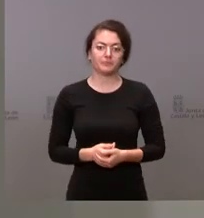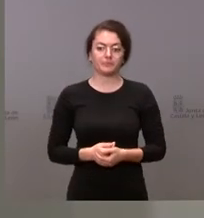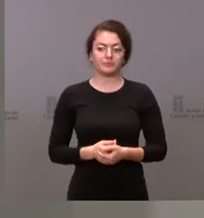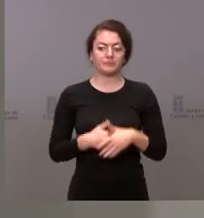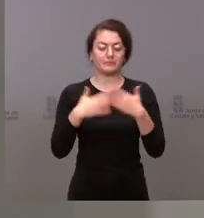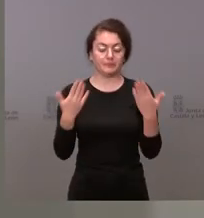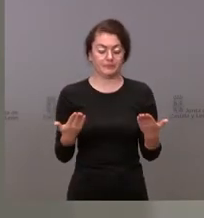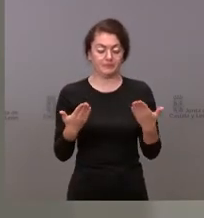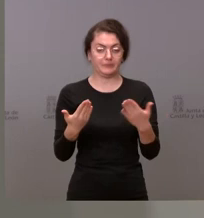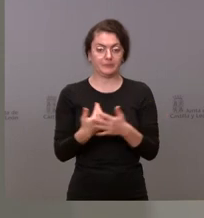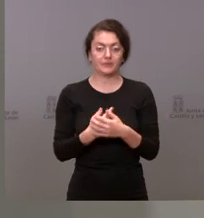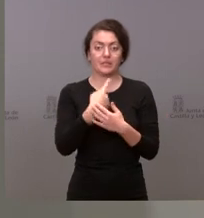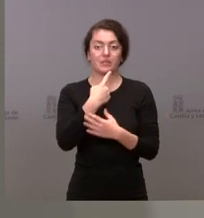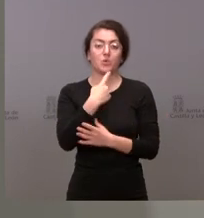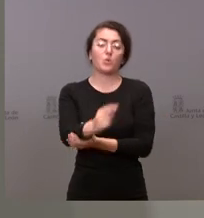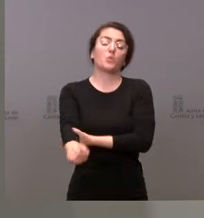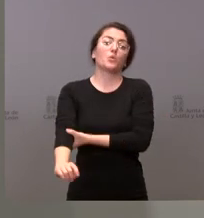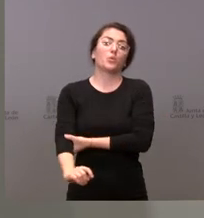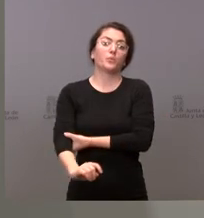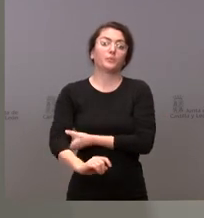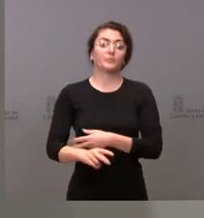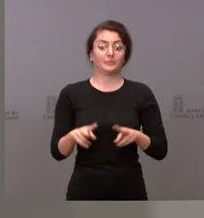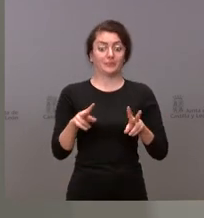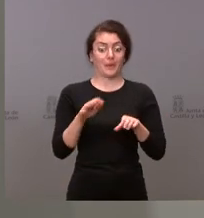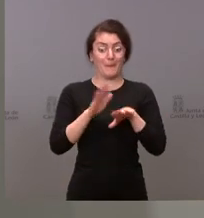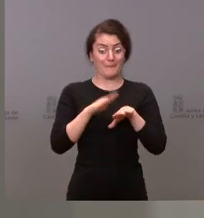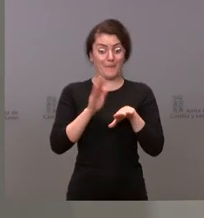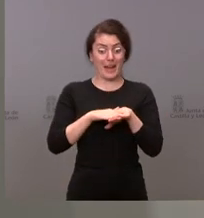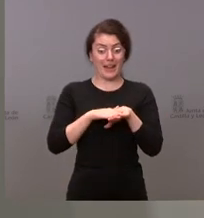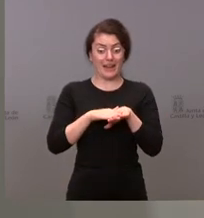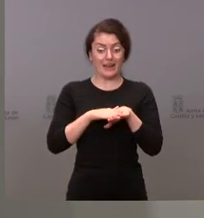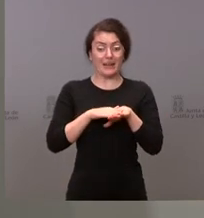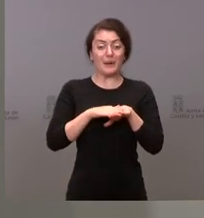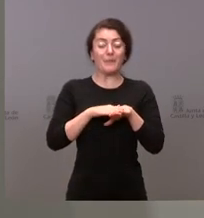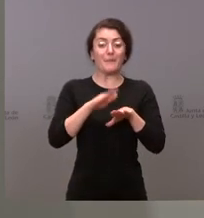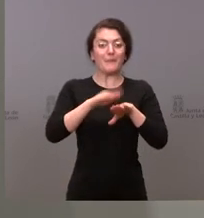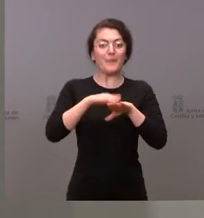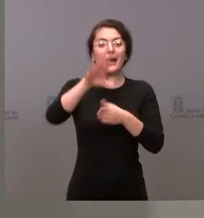he de decirle que la mejor manera de no ahogarse en los datos es aprender a nadar